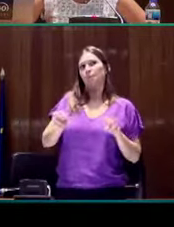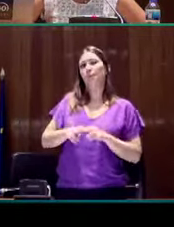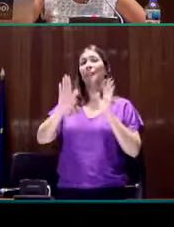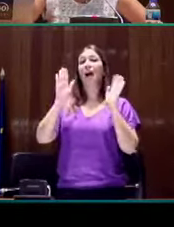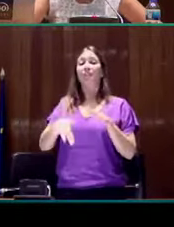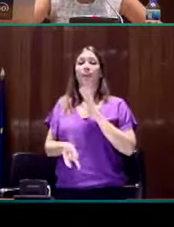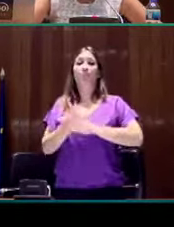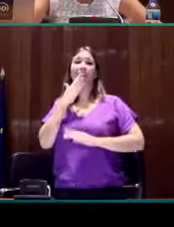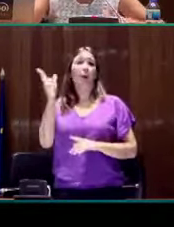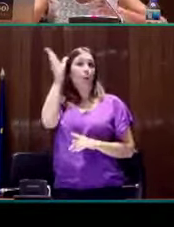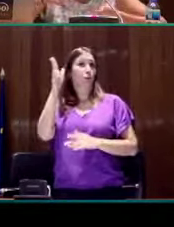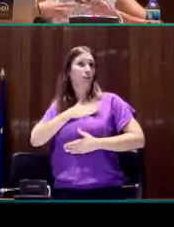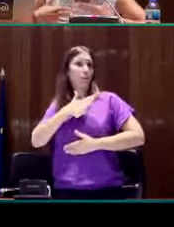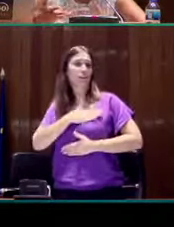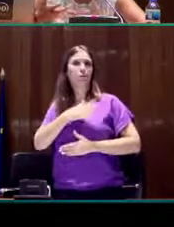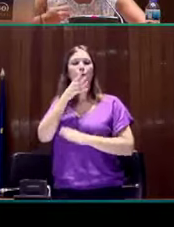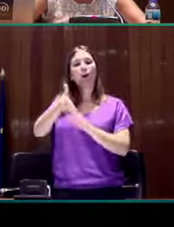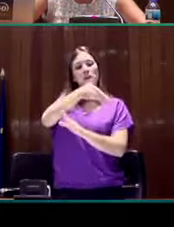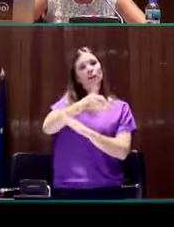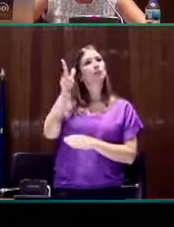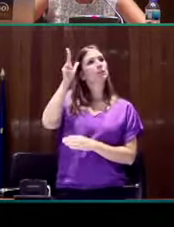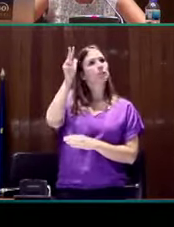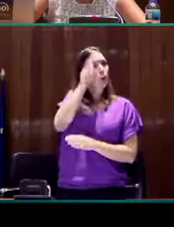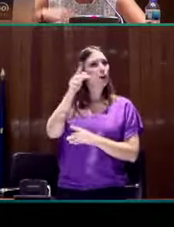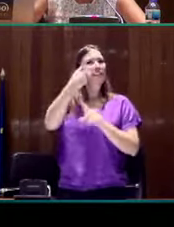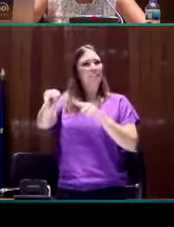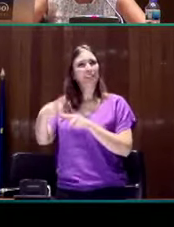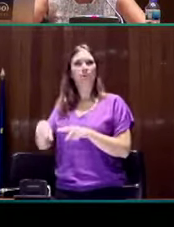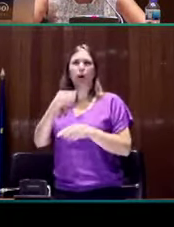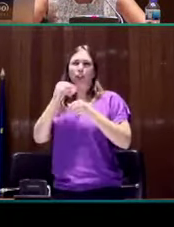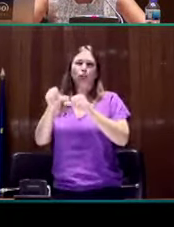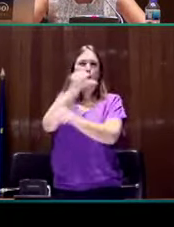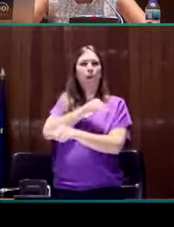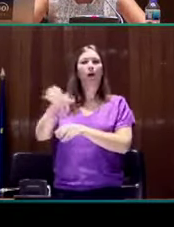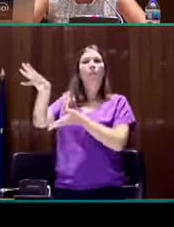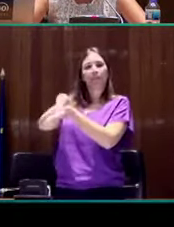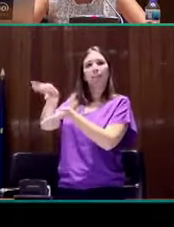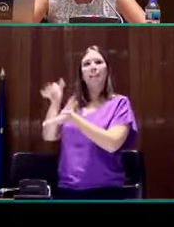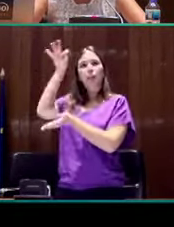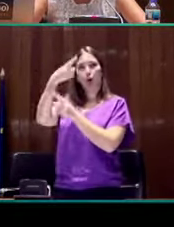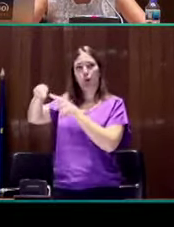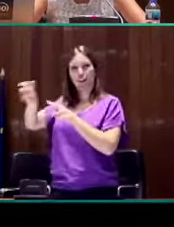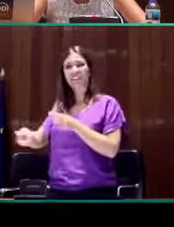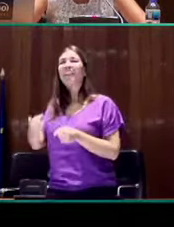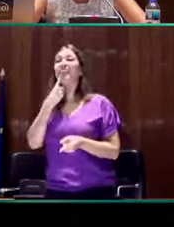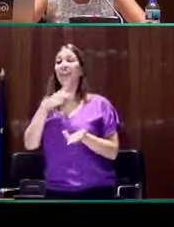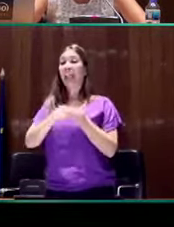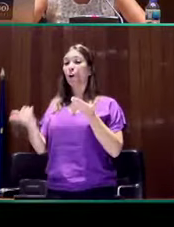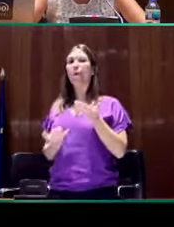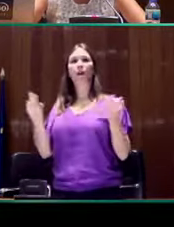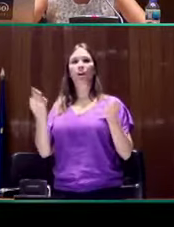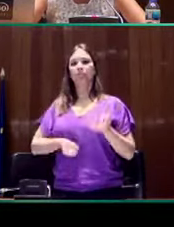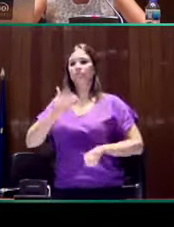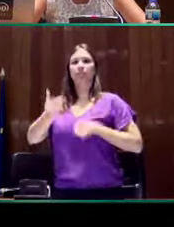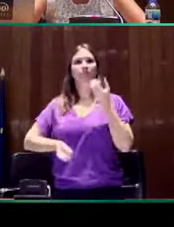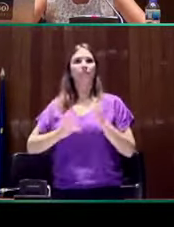siguiente hipótesis, que parte de una serie de teorías desarrolladas ampliamente por la historia y que explican cómo el lenguaje es la expresión